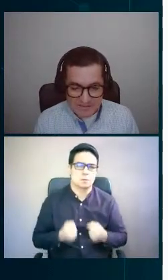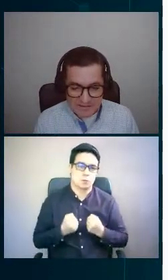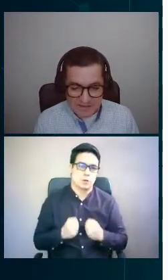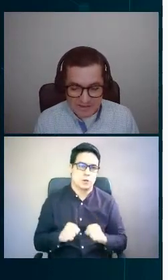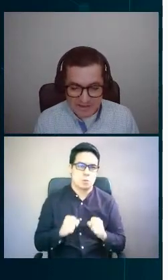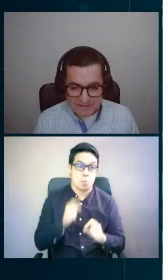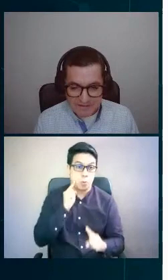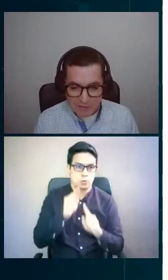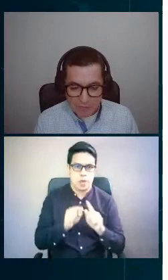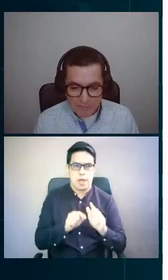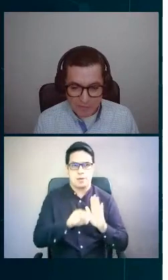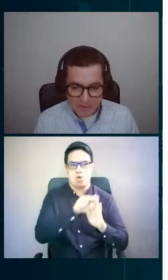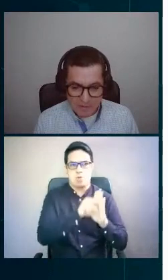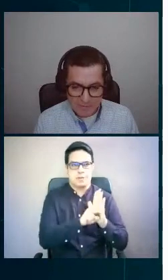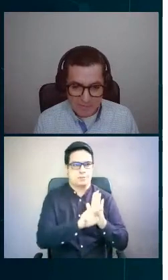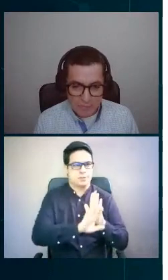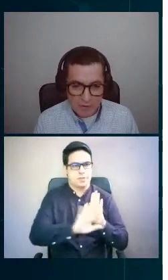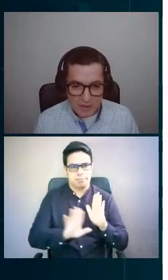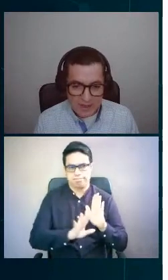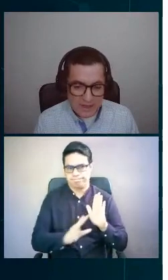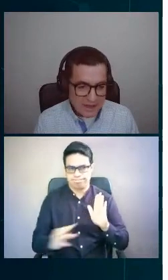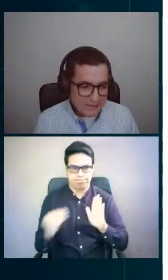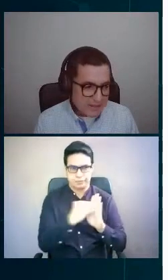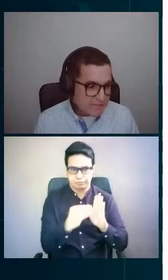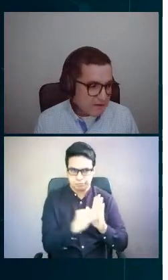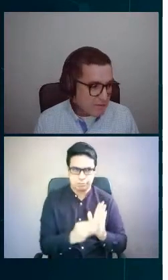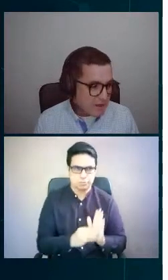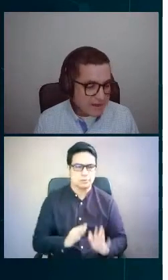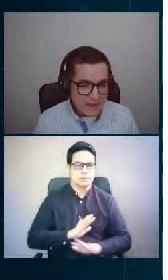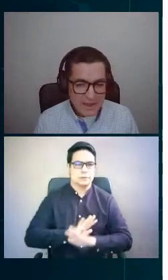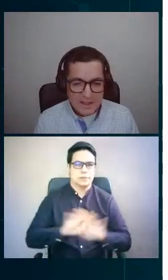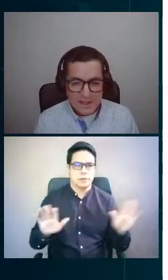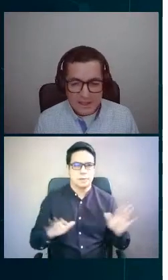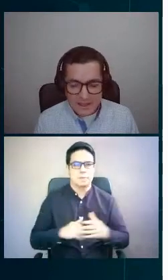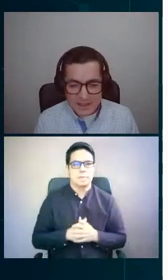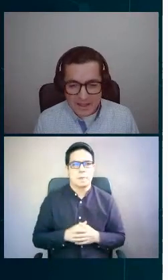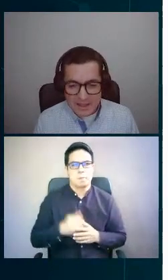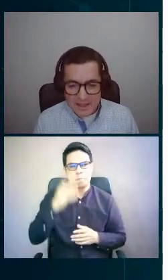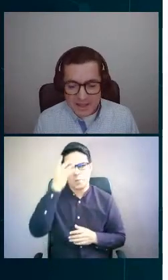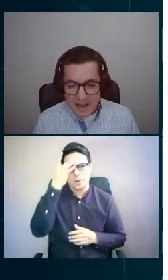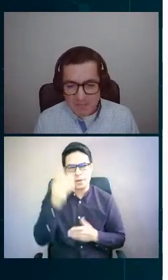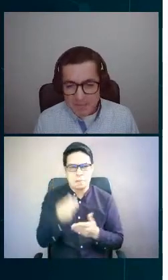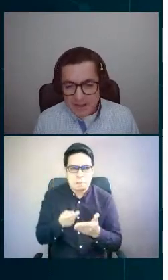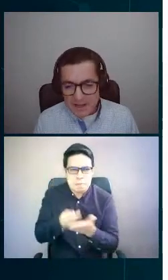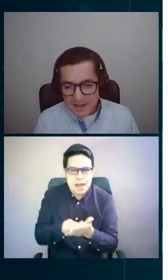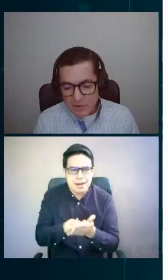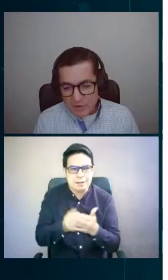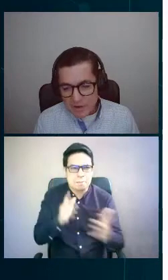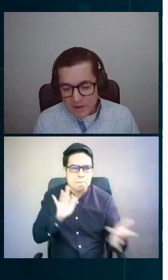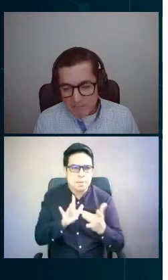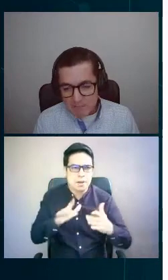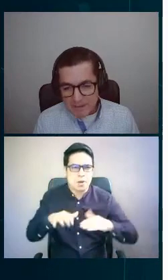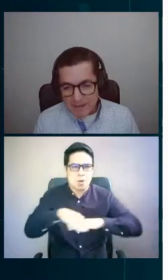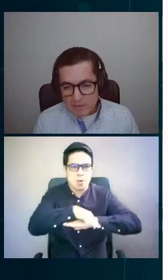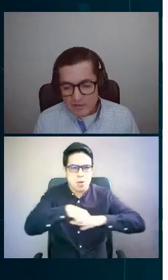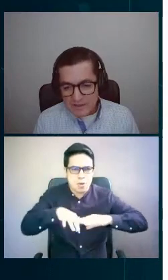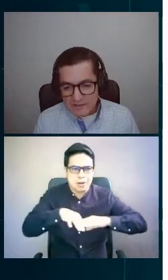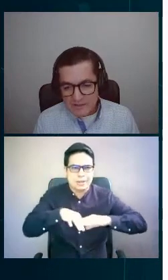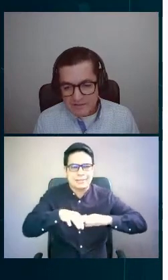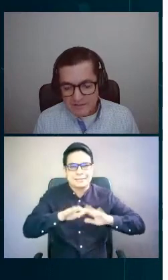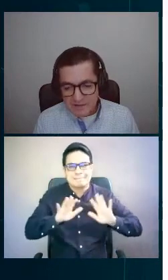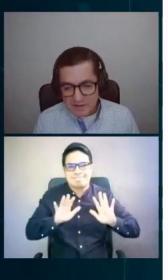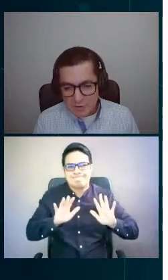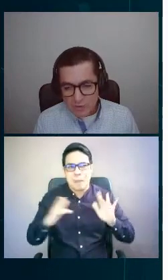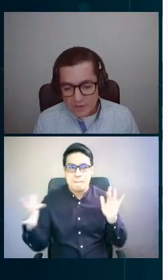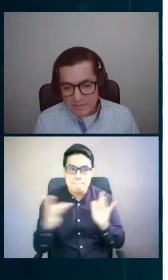las tarifas que ya estaban configuradas, ¿verdad? Porque la tarifa horaria aplica para los